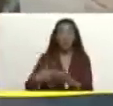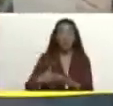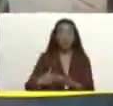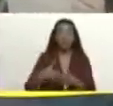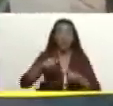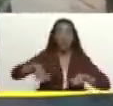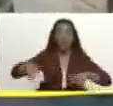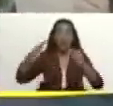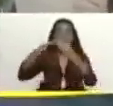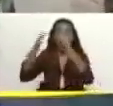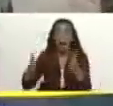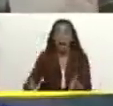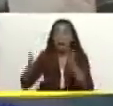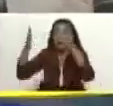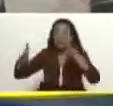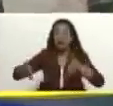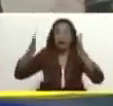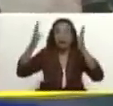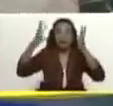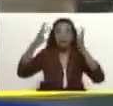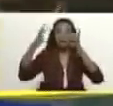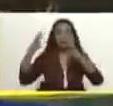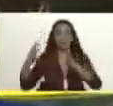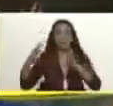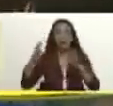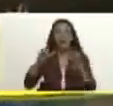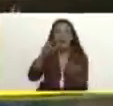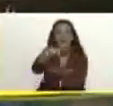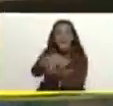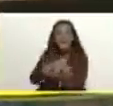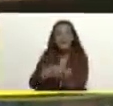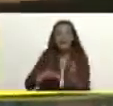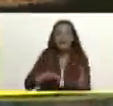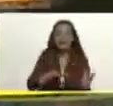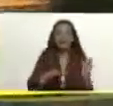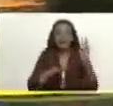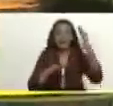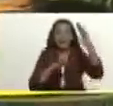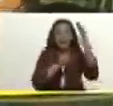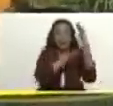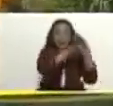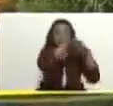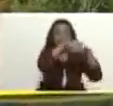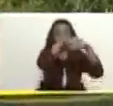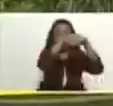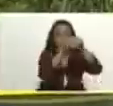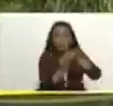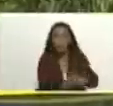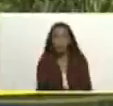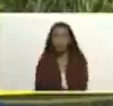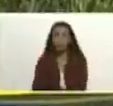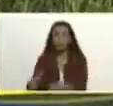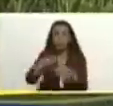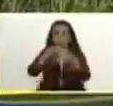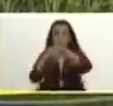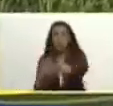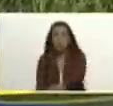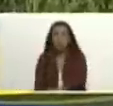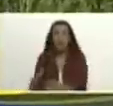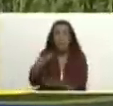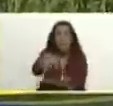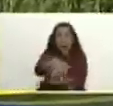urbanización cañaveral tenemos maquinaria llevada por nosotros la gobernación del Estado y